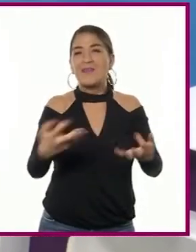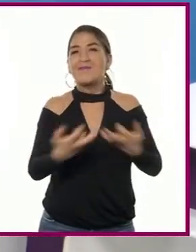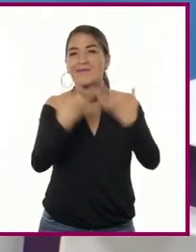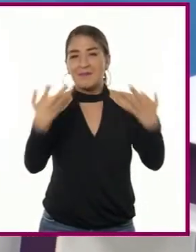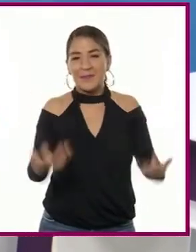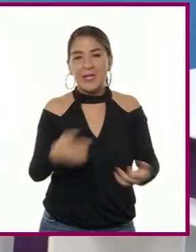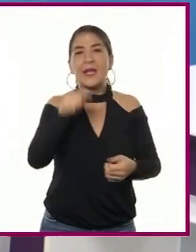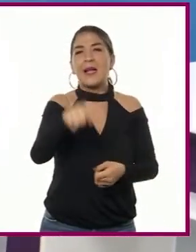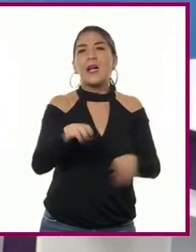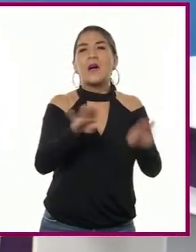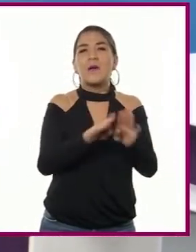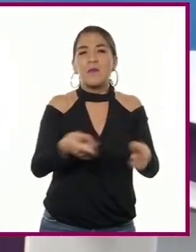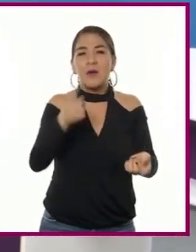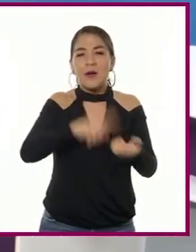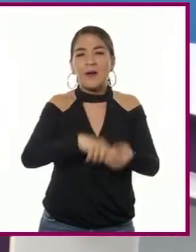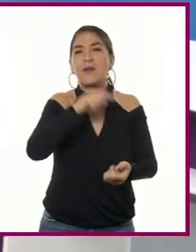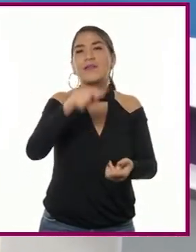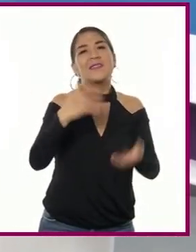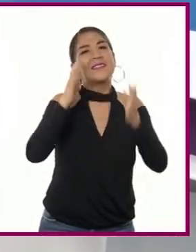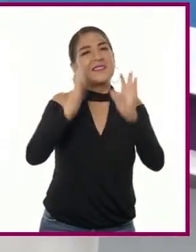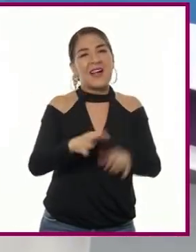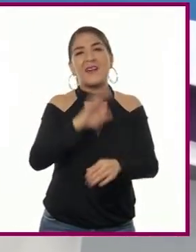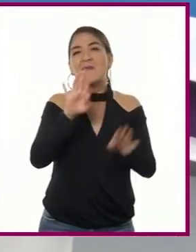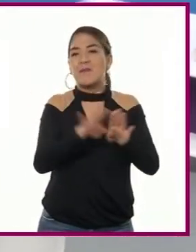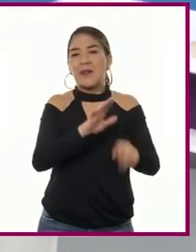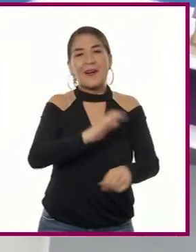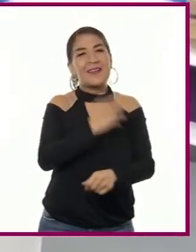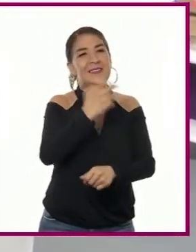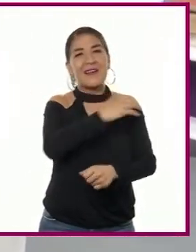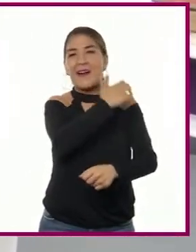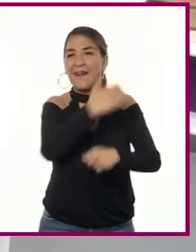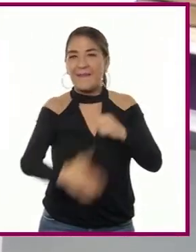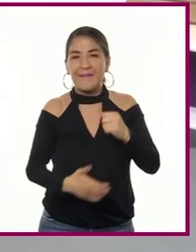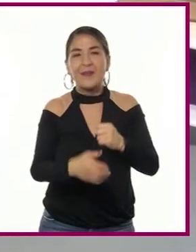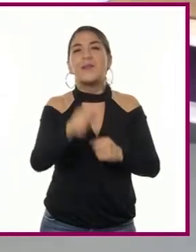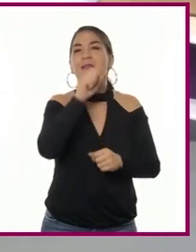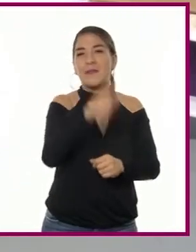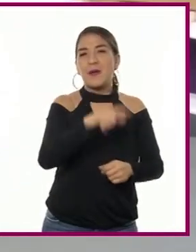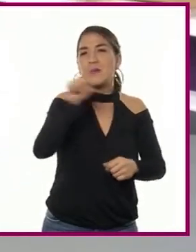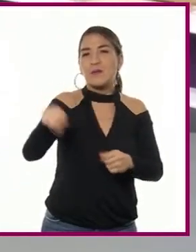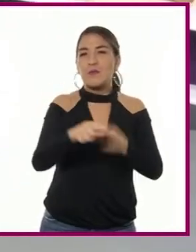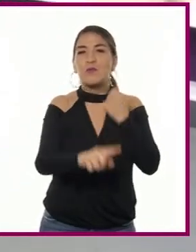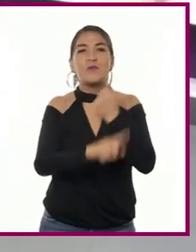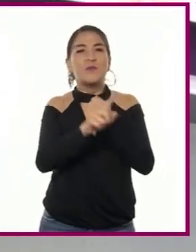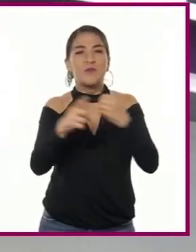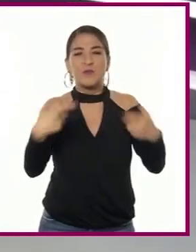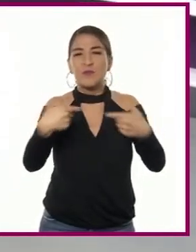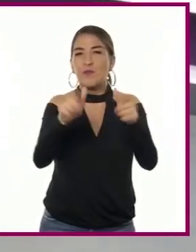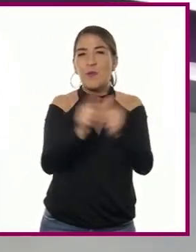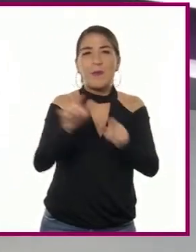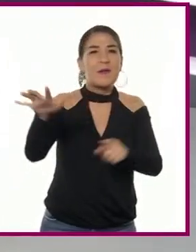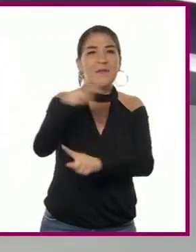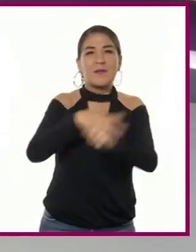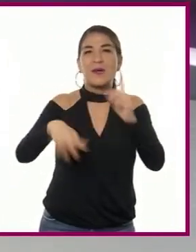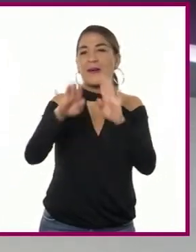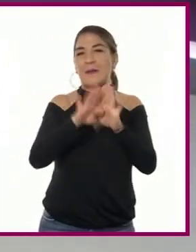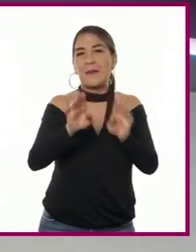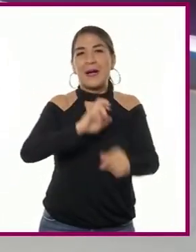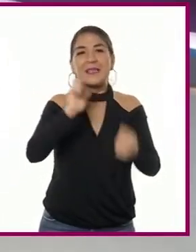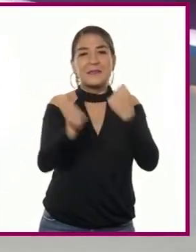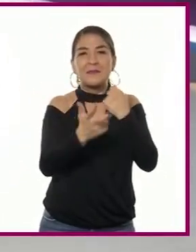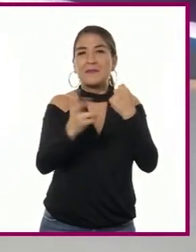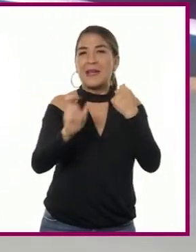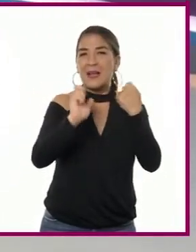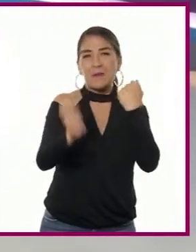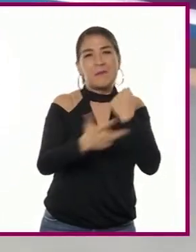reinado de los Habsburgo había llegado a su fin en España y, con ello, la hegemonía española en el continente europeo. Otro